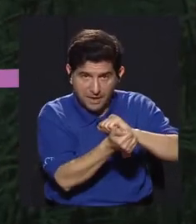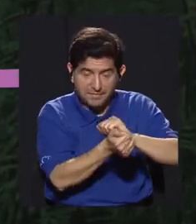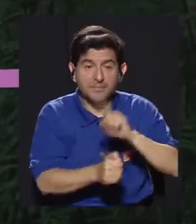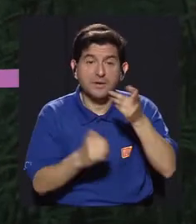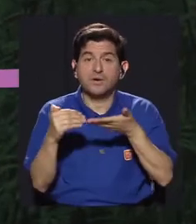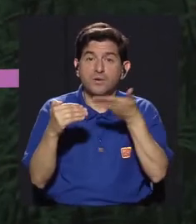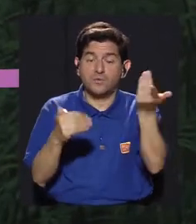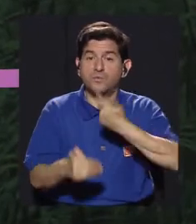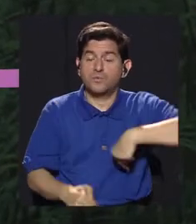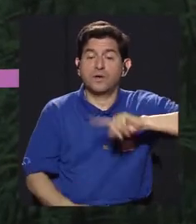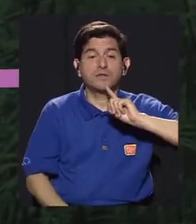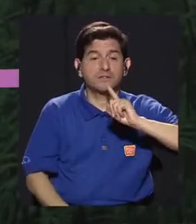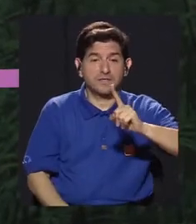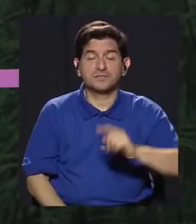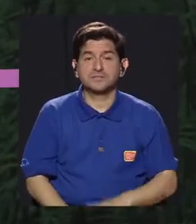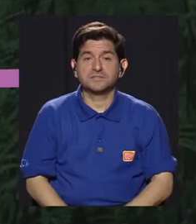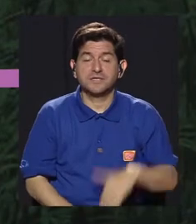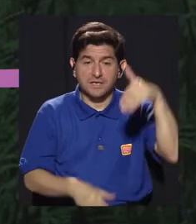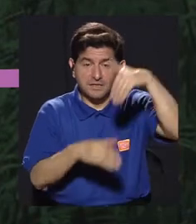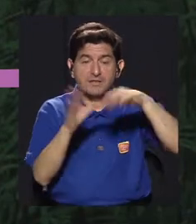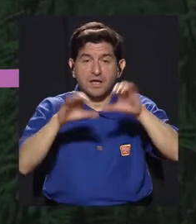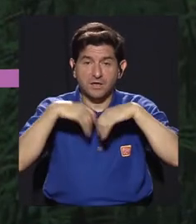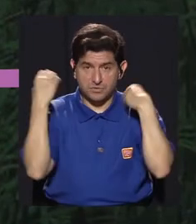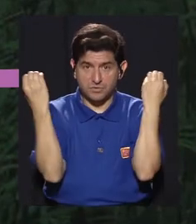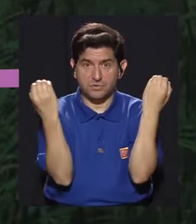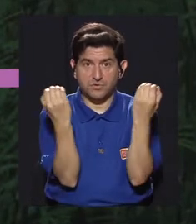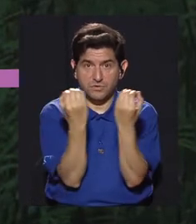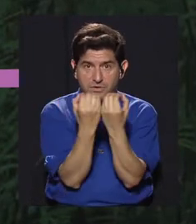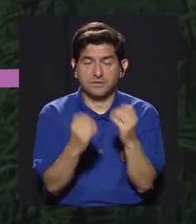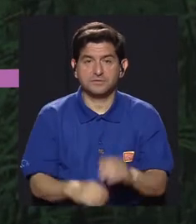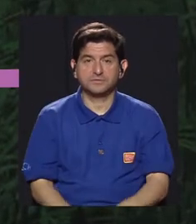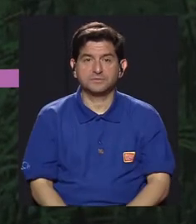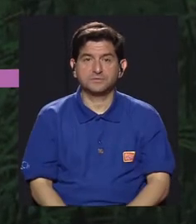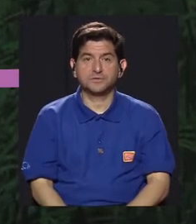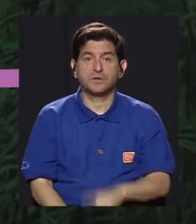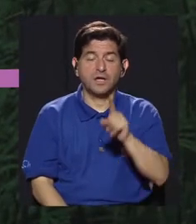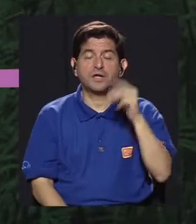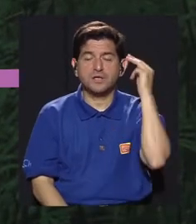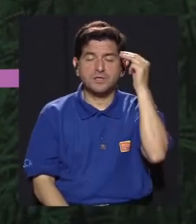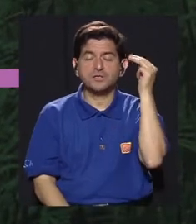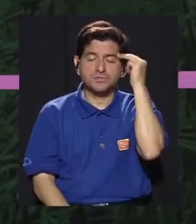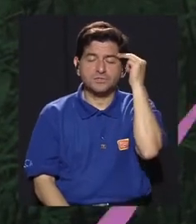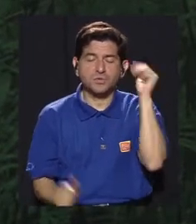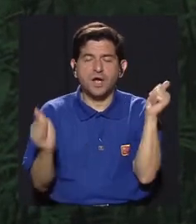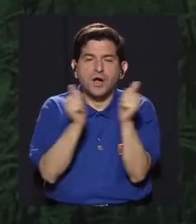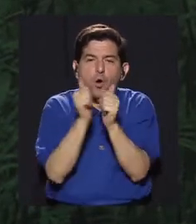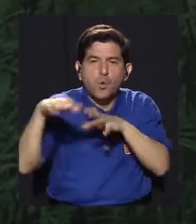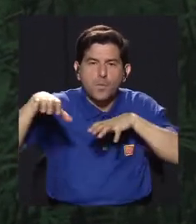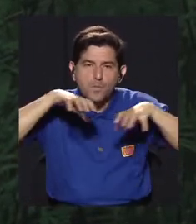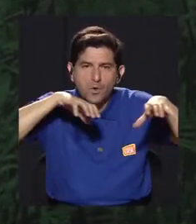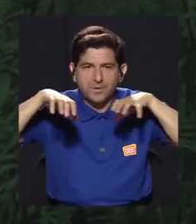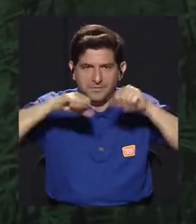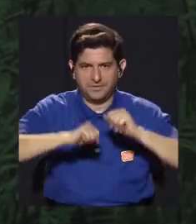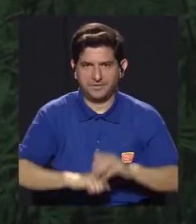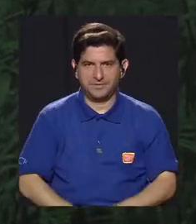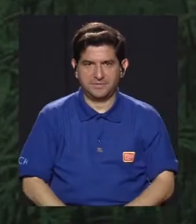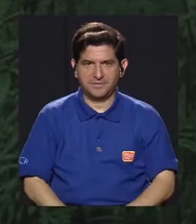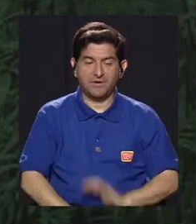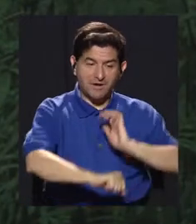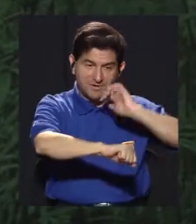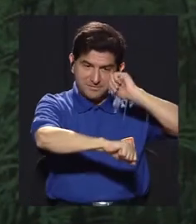ir cambiando. Una de las cosas que nosotros decimos dentro de la organización es que es una meditación en movimiento.